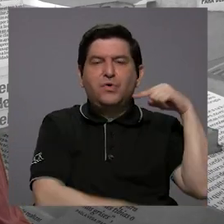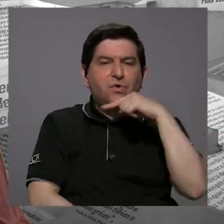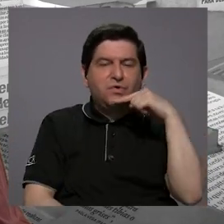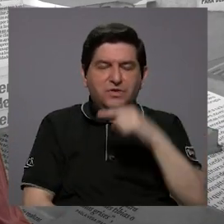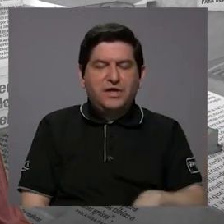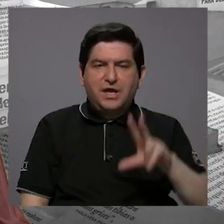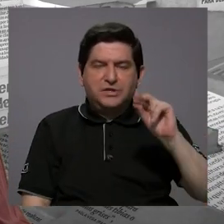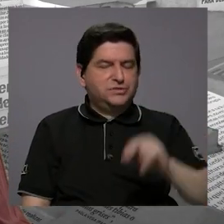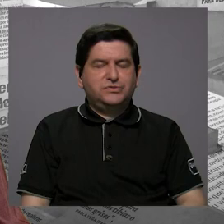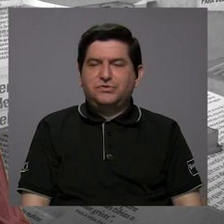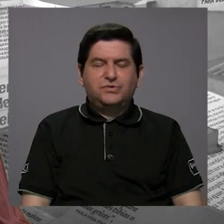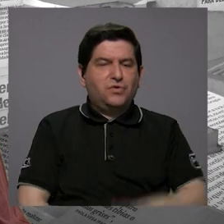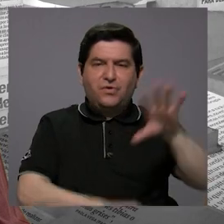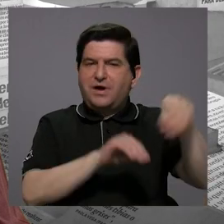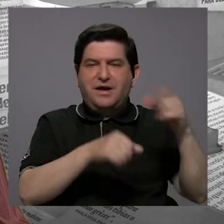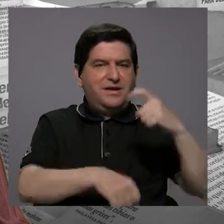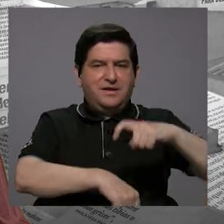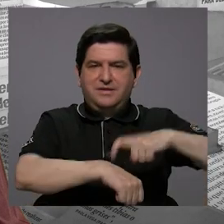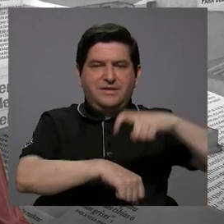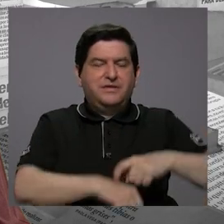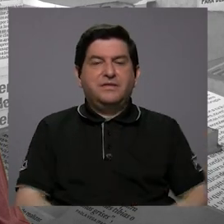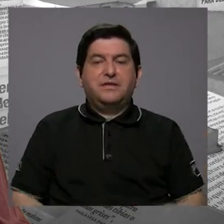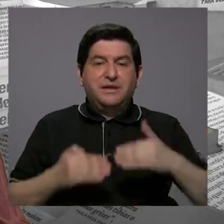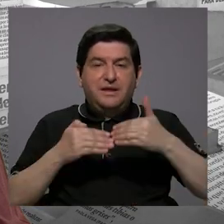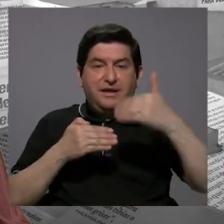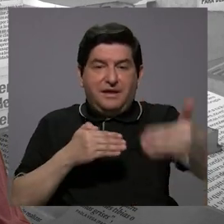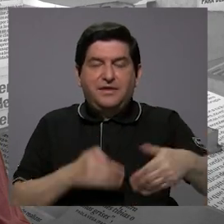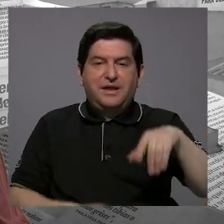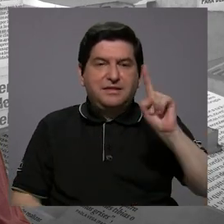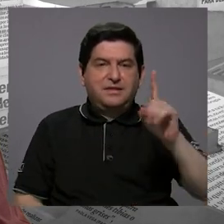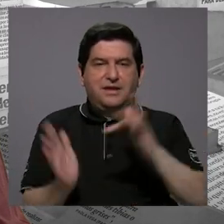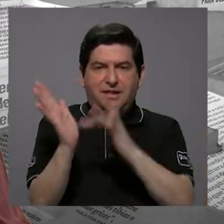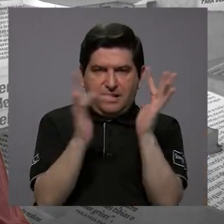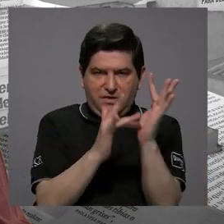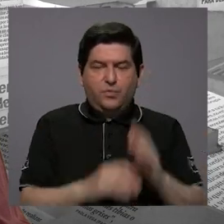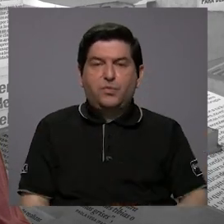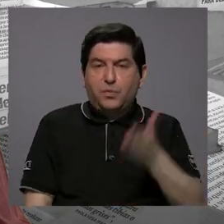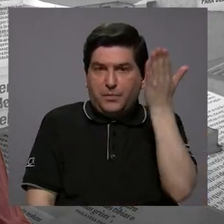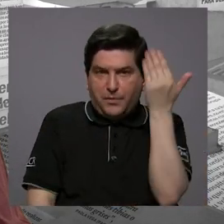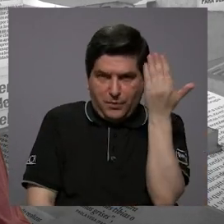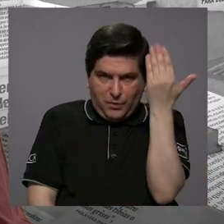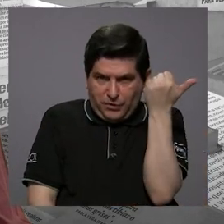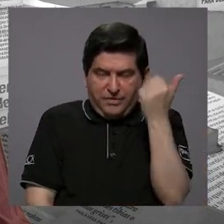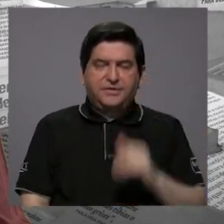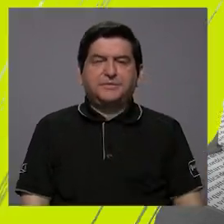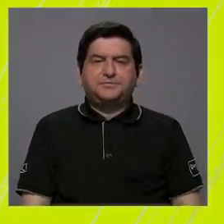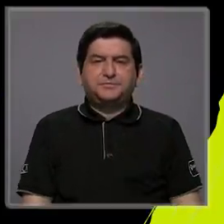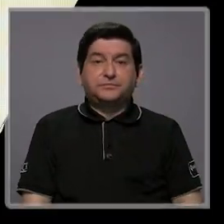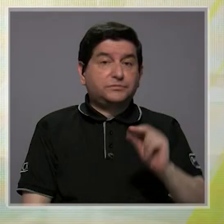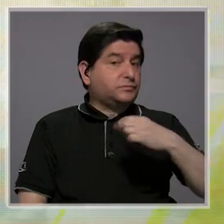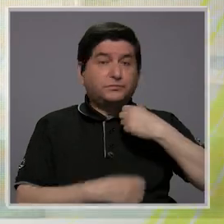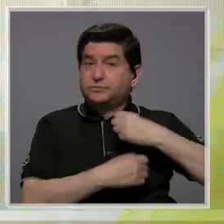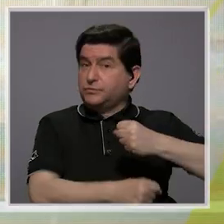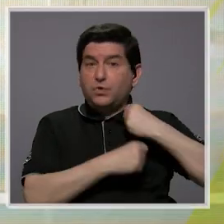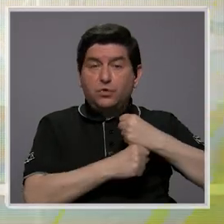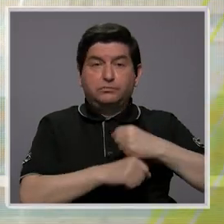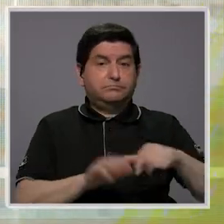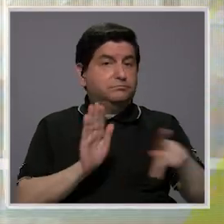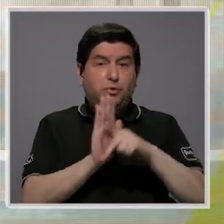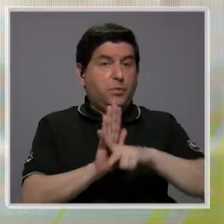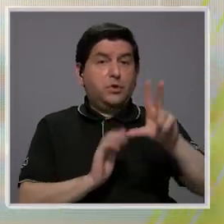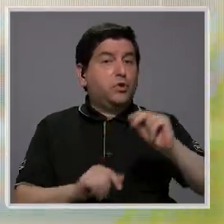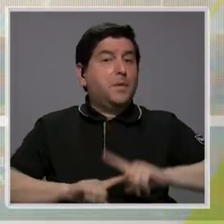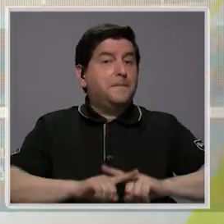donde no se va a hacer jornada extraordinaria a partir del 1 de abril. ¿Por qué? Porque esto hace que no sea una huelga, no está